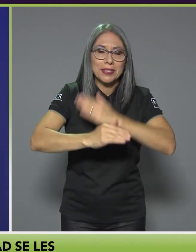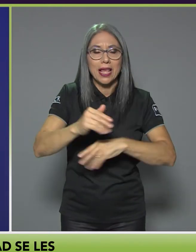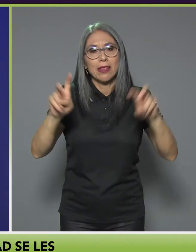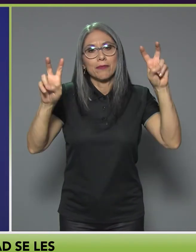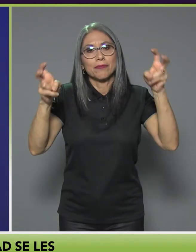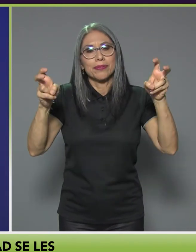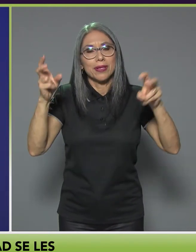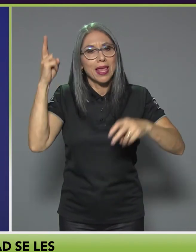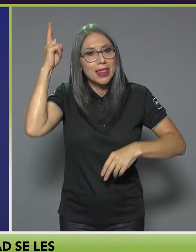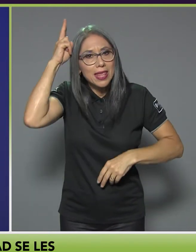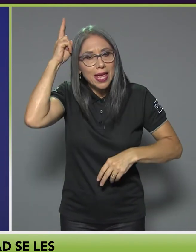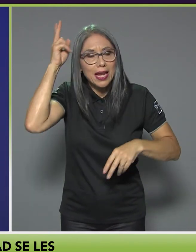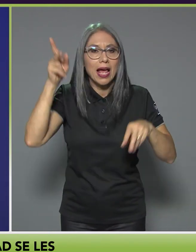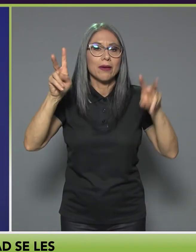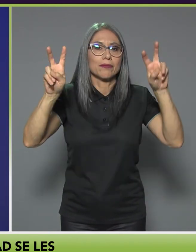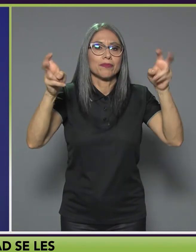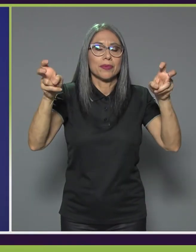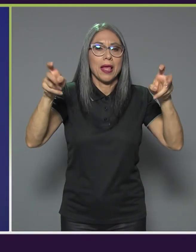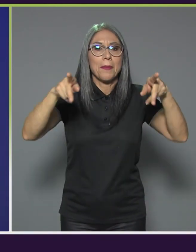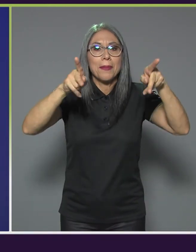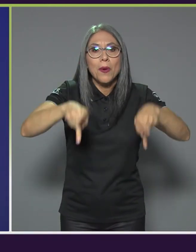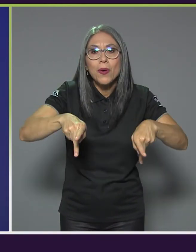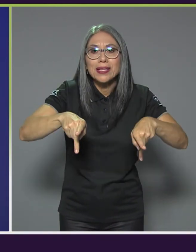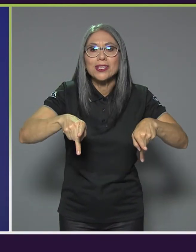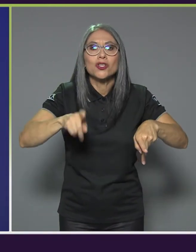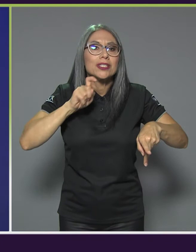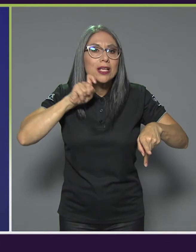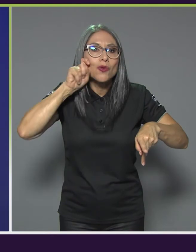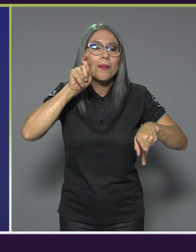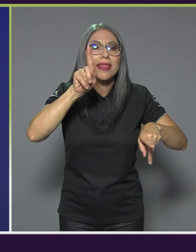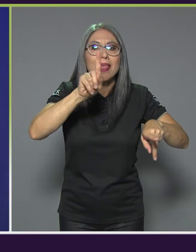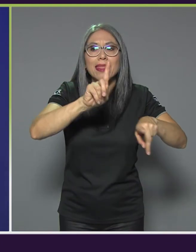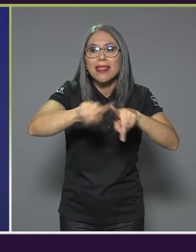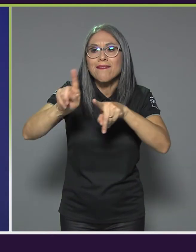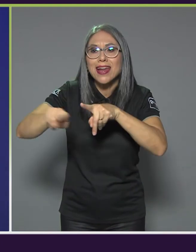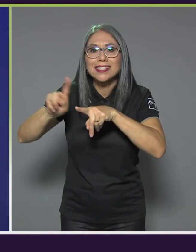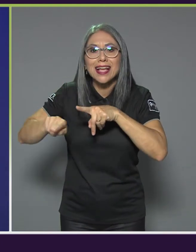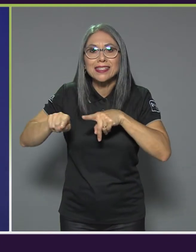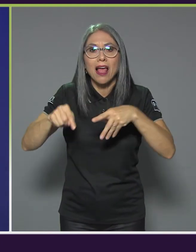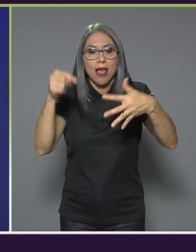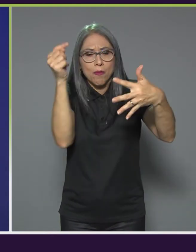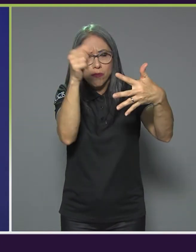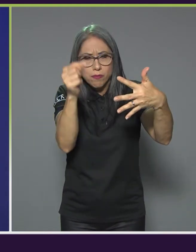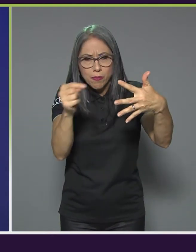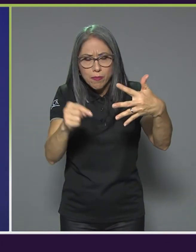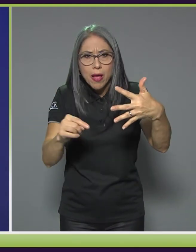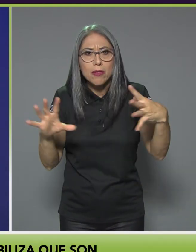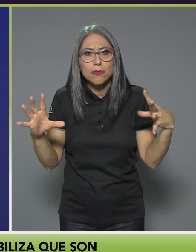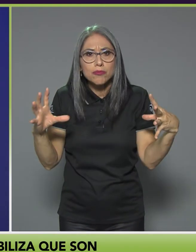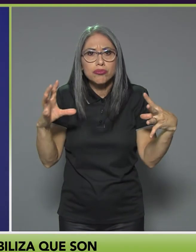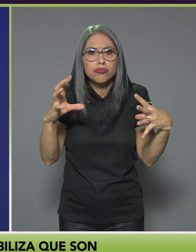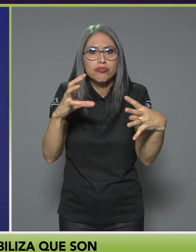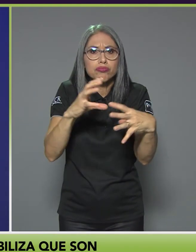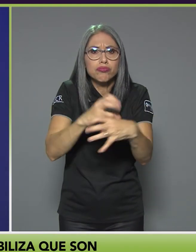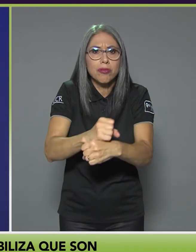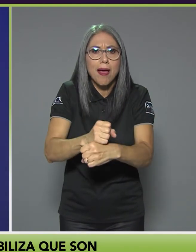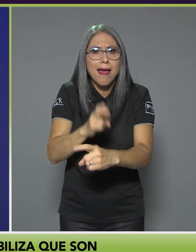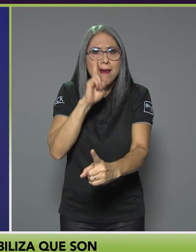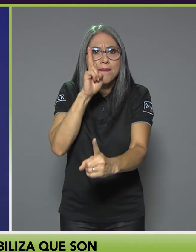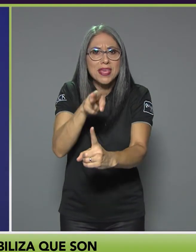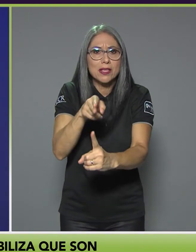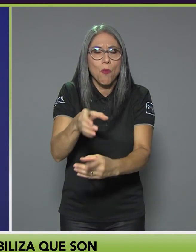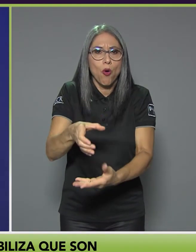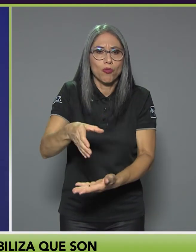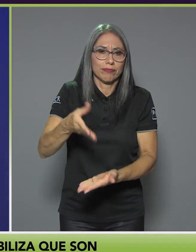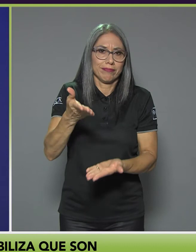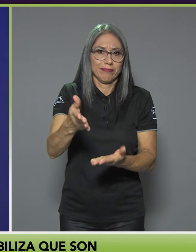sexualmente diversa, y se meten todas en un mismo saco, por llamarlo de alguna manera, y se invisibiliza